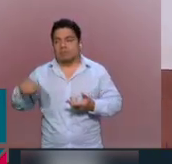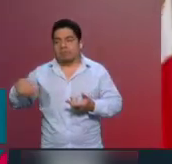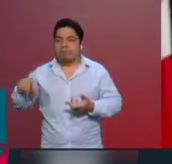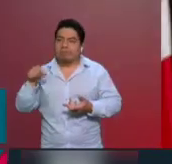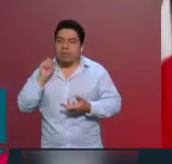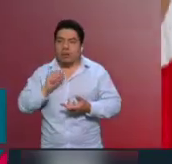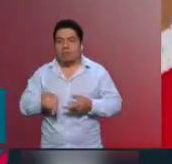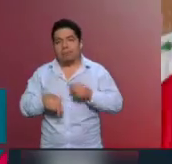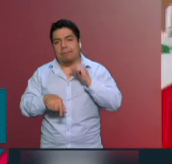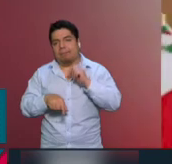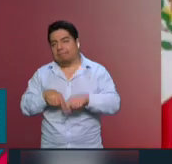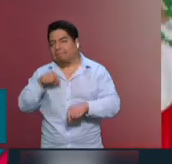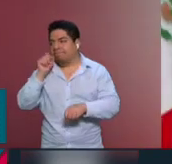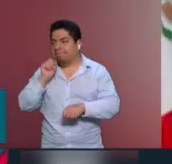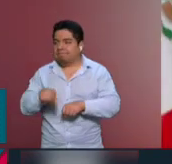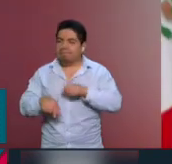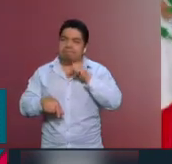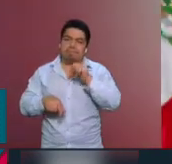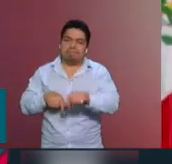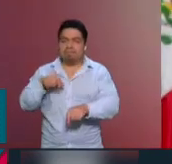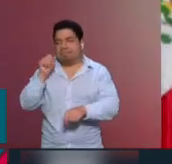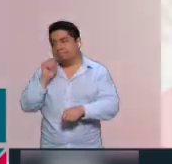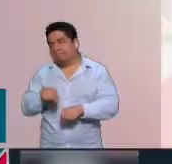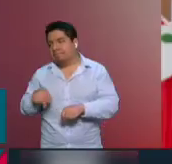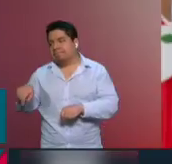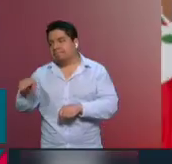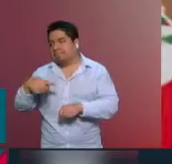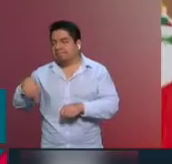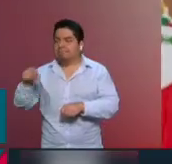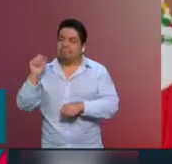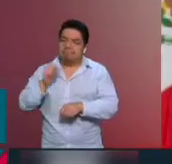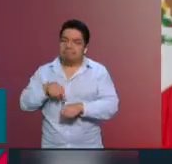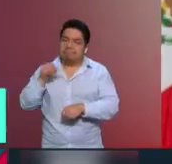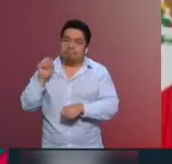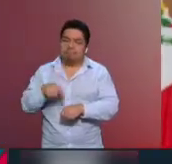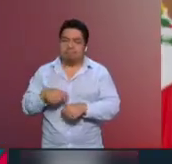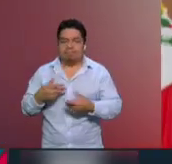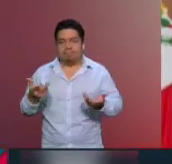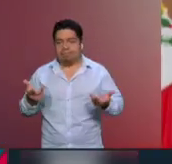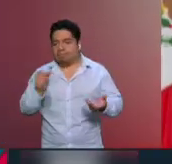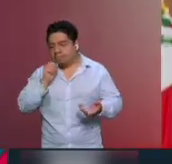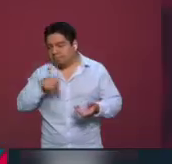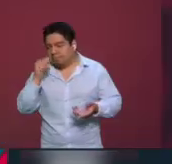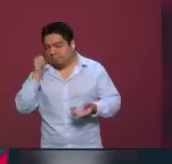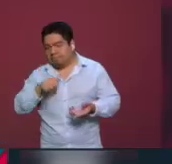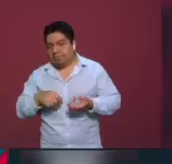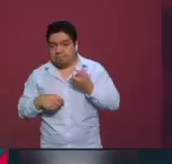puerta giratoria, es lo mismo de siempre.